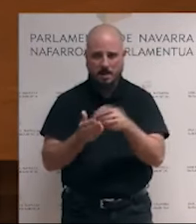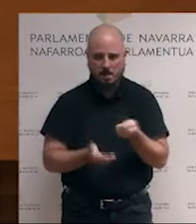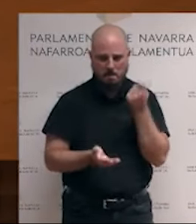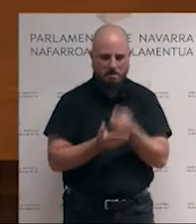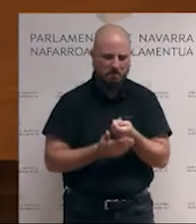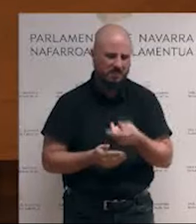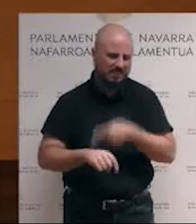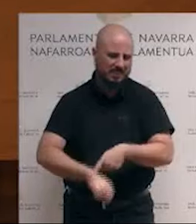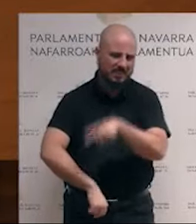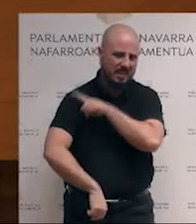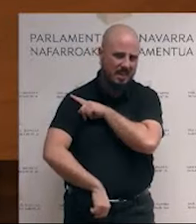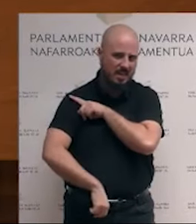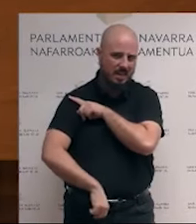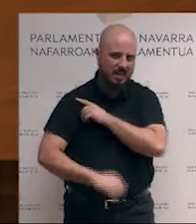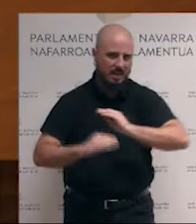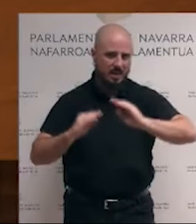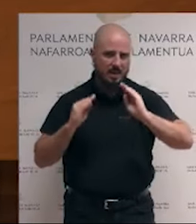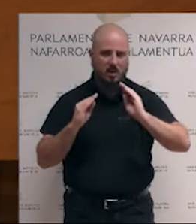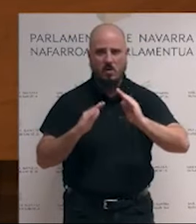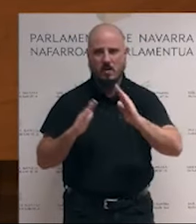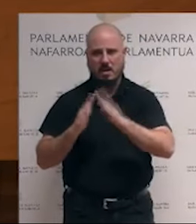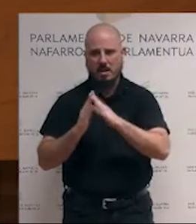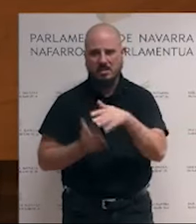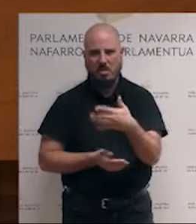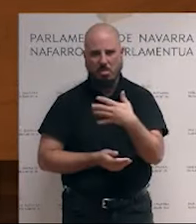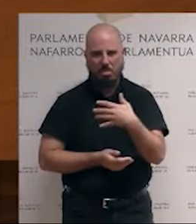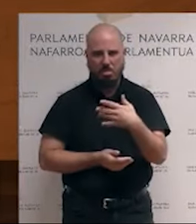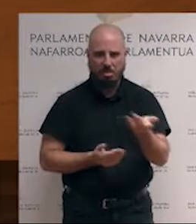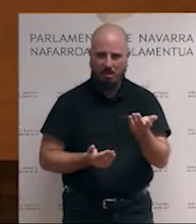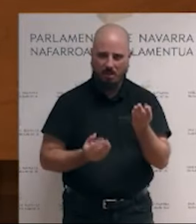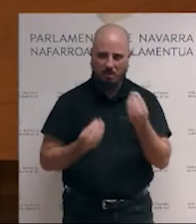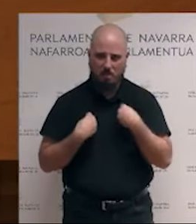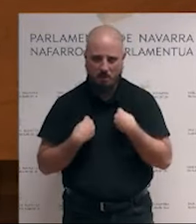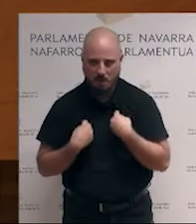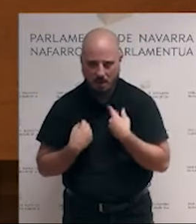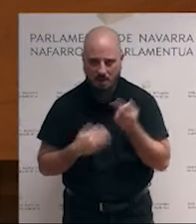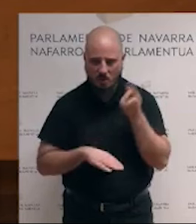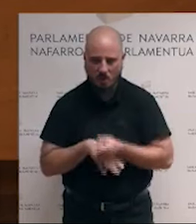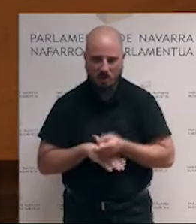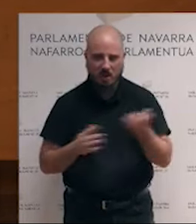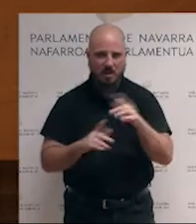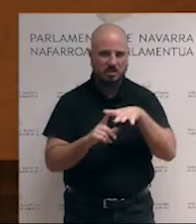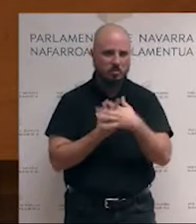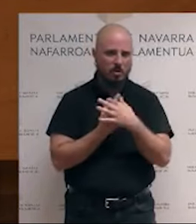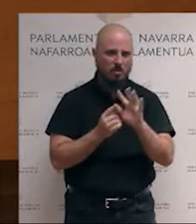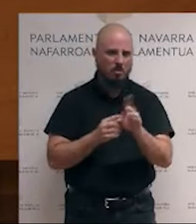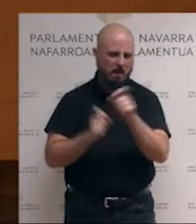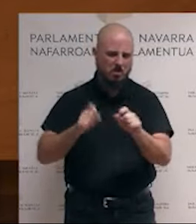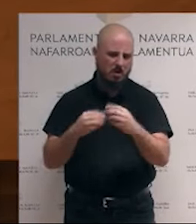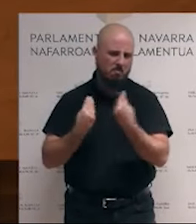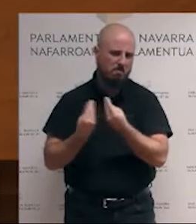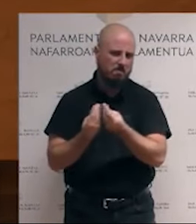abusivos, residir en viviendas precarias, a veces también en situación de hacinamiento y también incluso